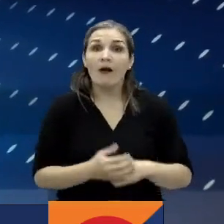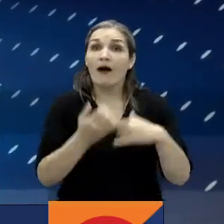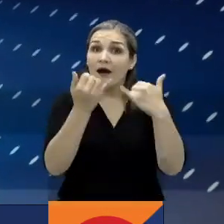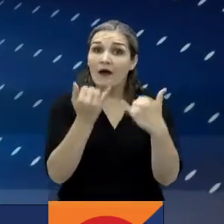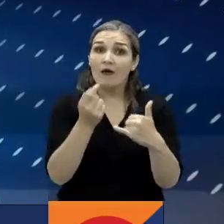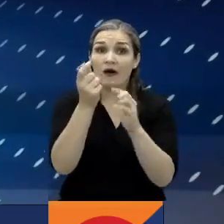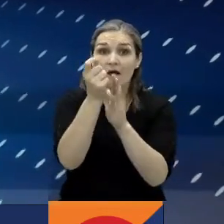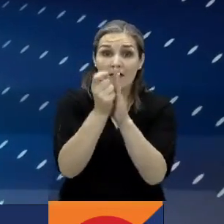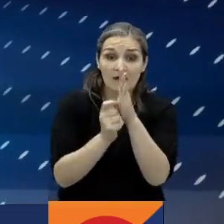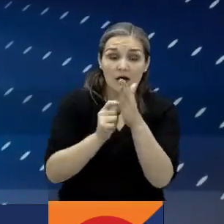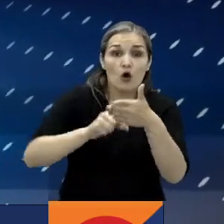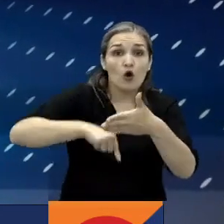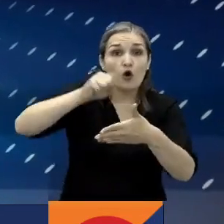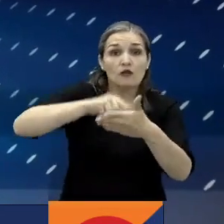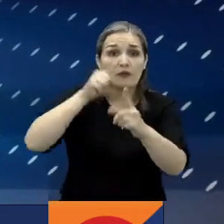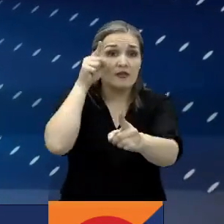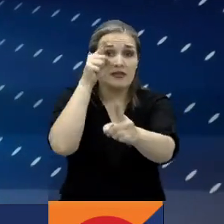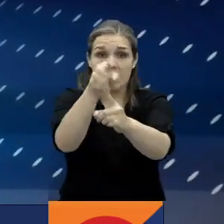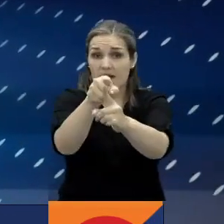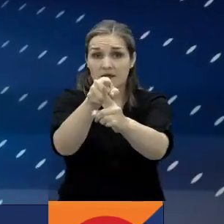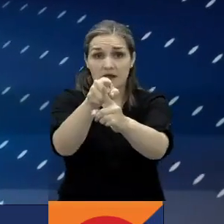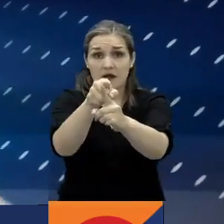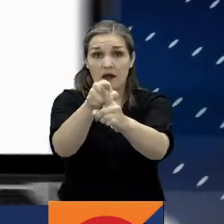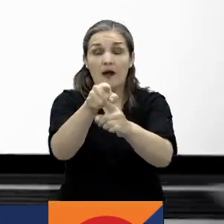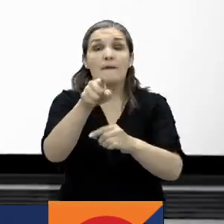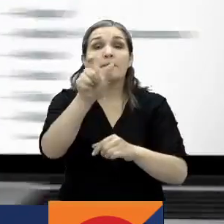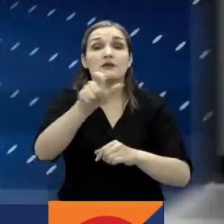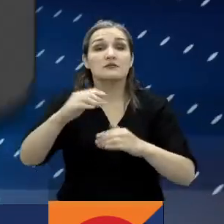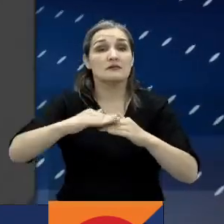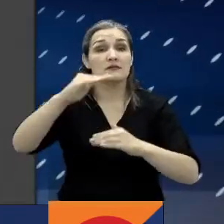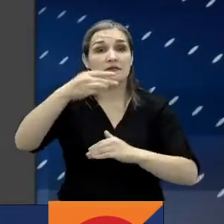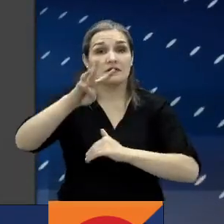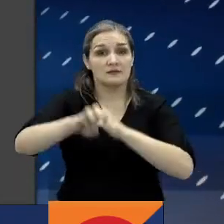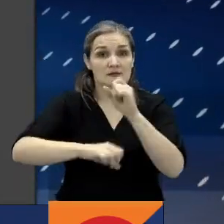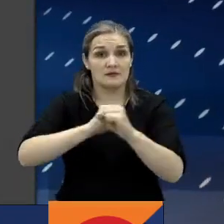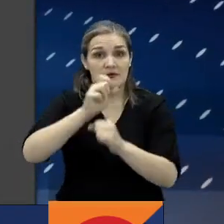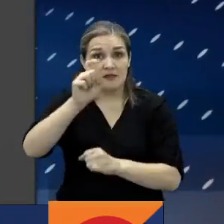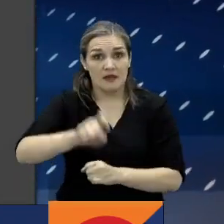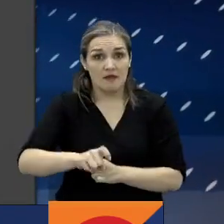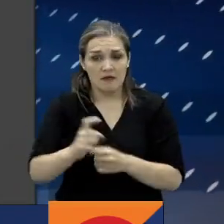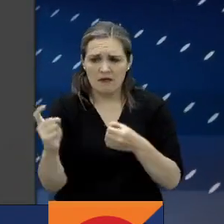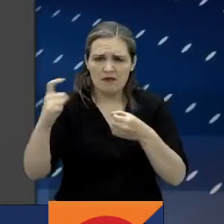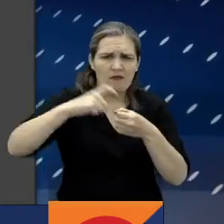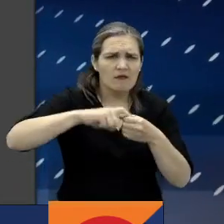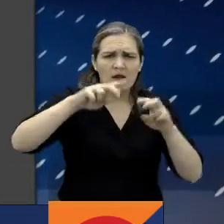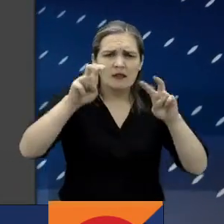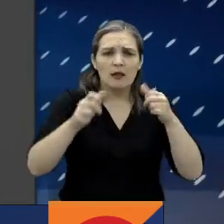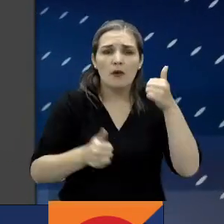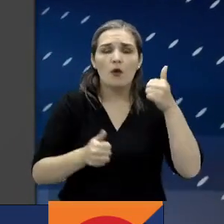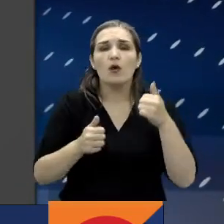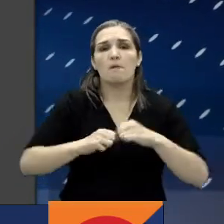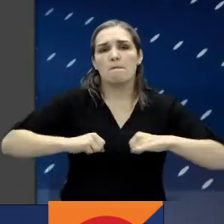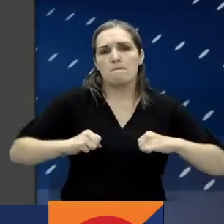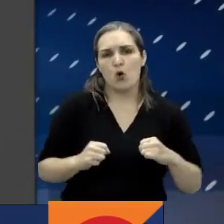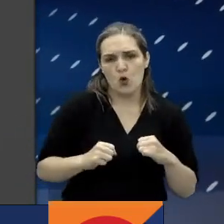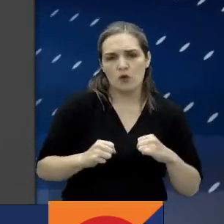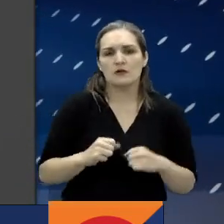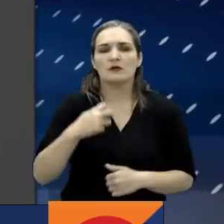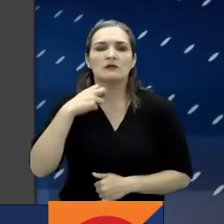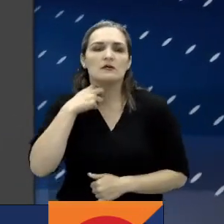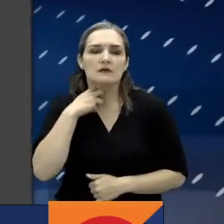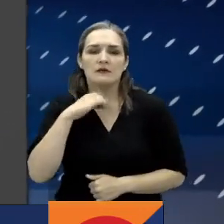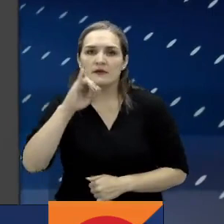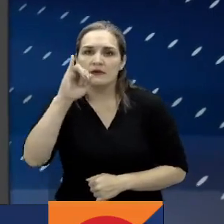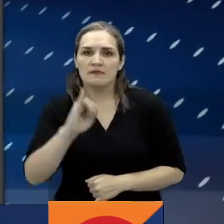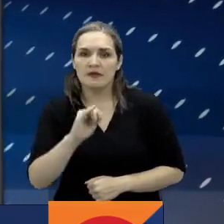contratación es directa y solo puede aplicar mayores de edad. Atentos, las vacantes están disponibles en Bogotá, Girardot,